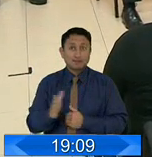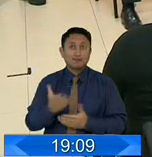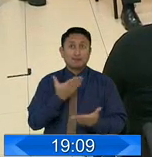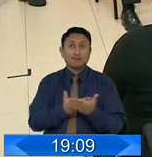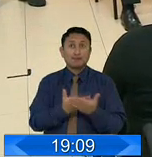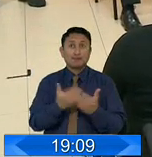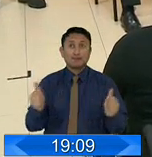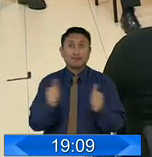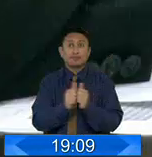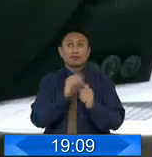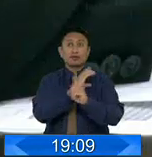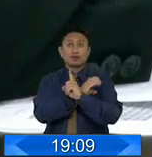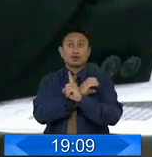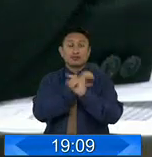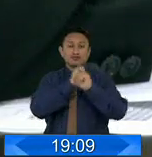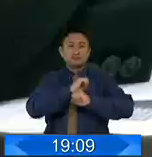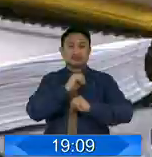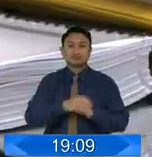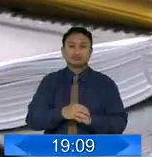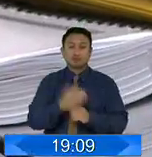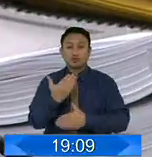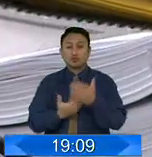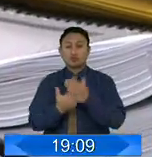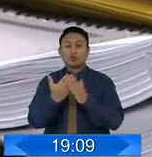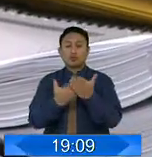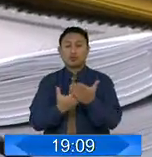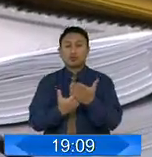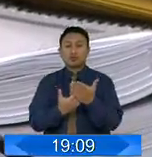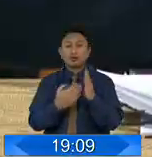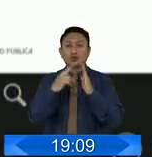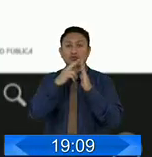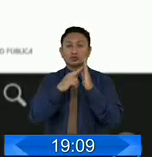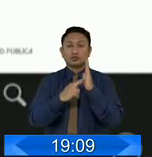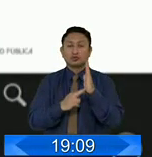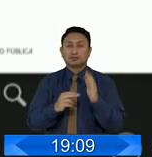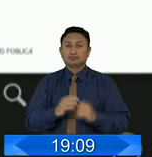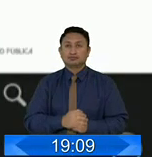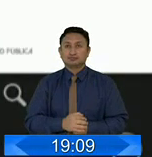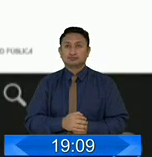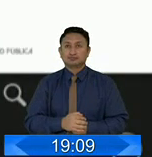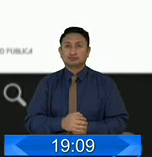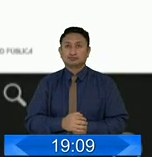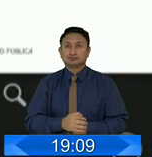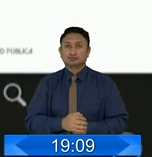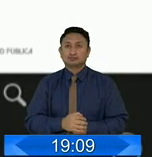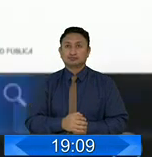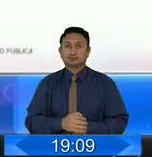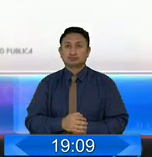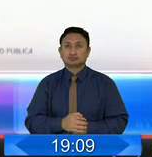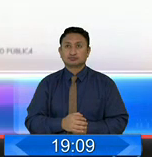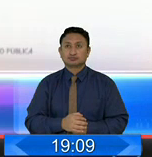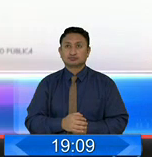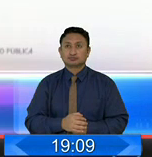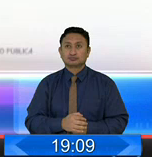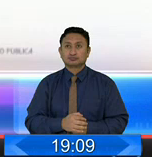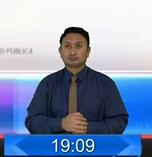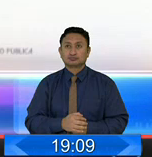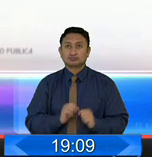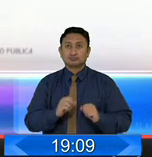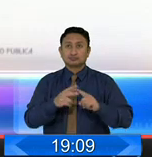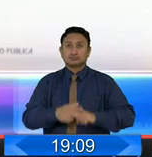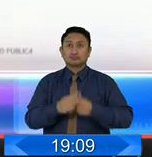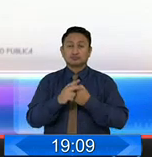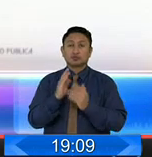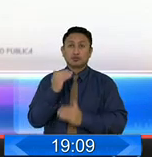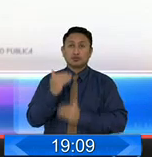conjuntamente con el Conadis la elaboración de un nuevo modelo de reglamento. Ya hemos iniciado un proceso